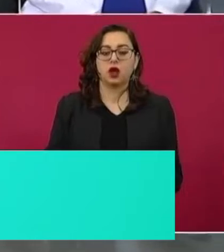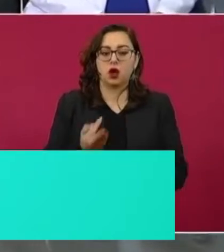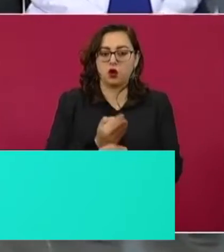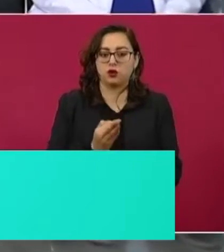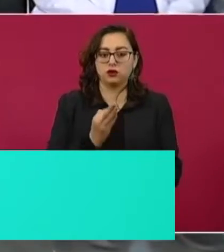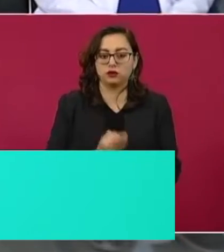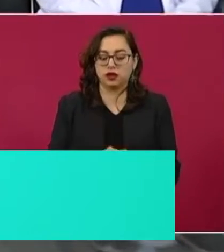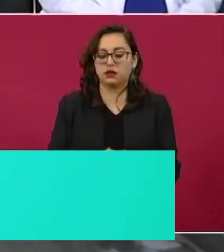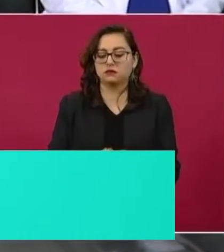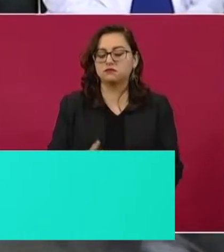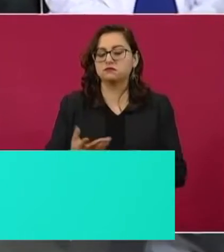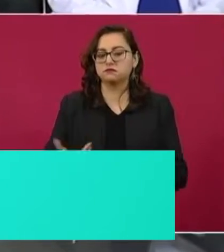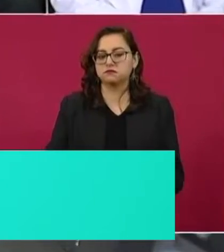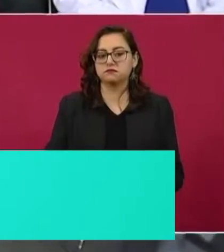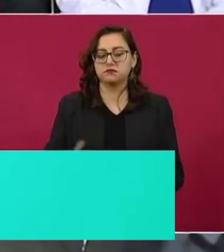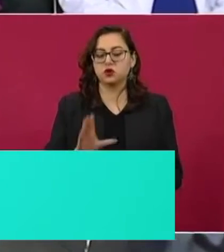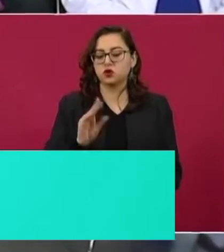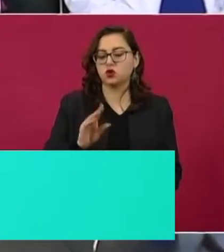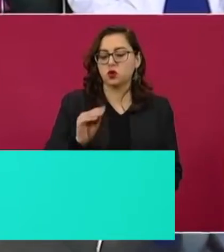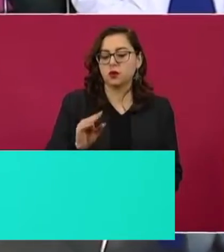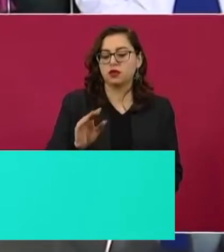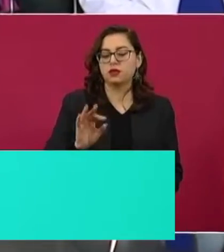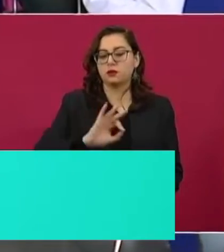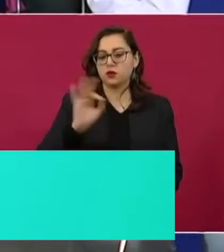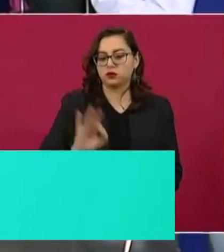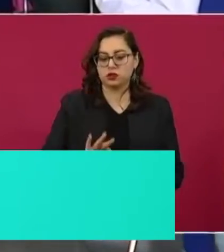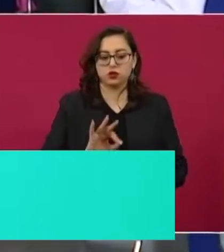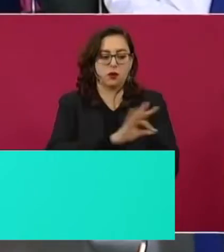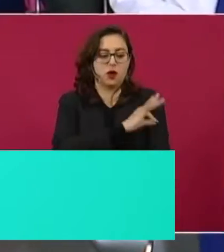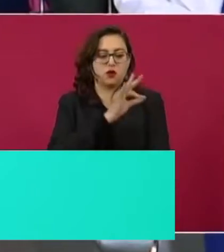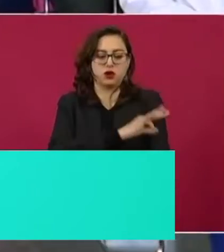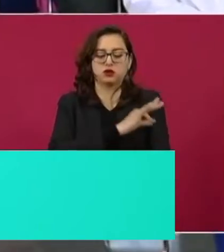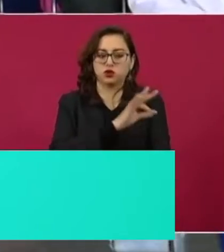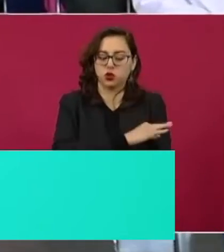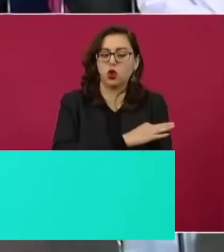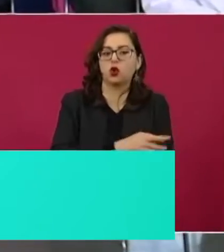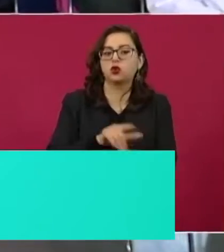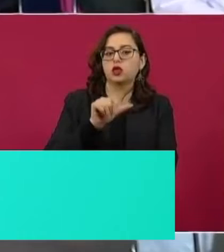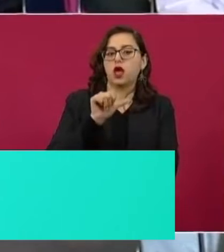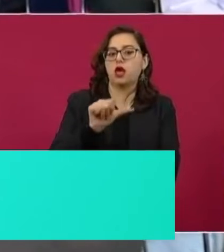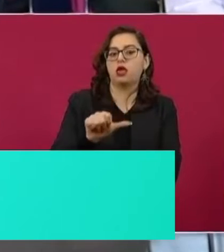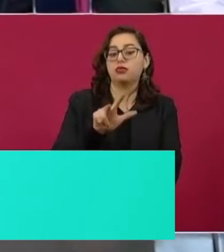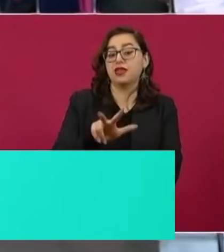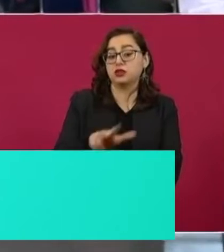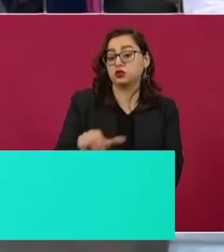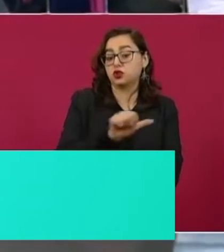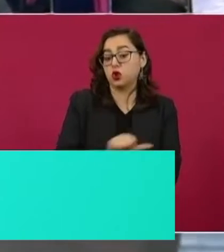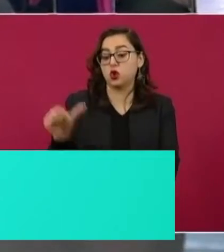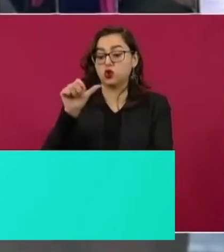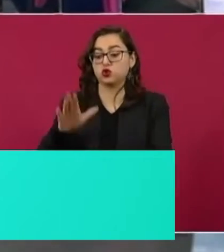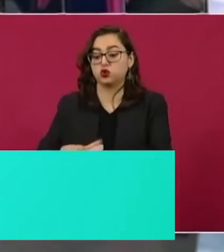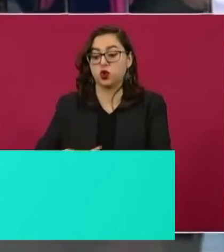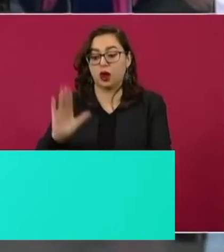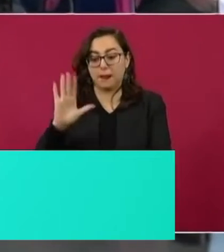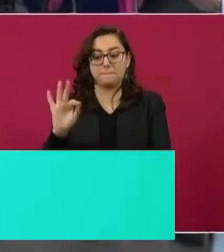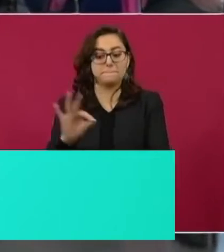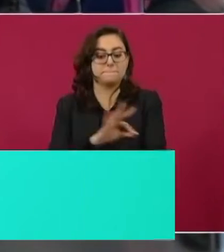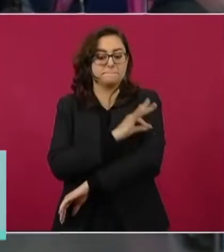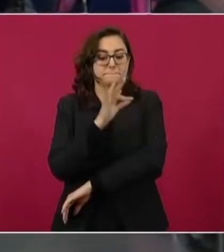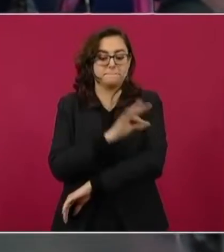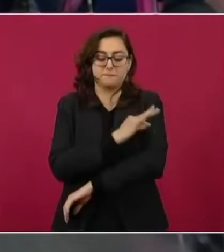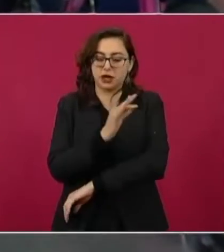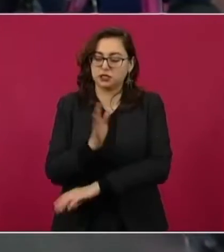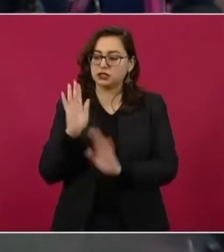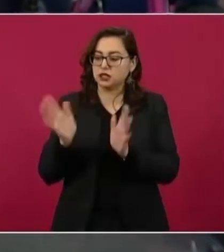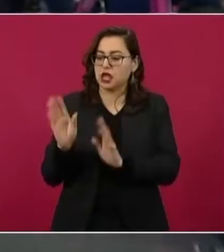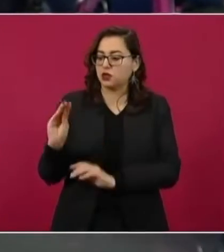ahorita en la población blanco mayor de 18 años y ya venimos en los segmentos de etarios más abajo